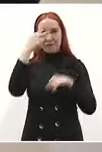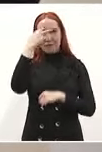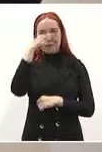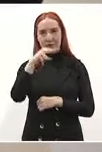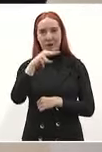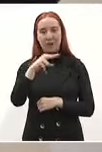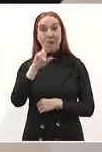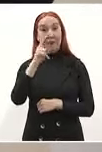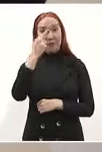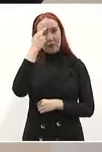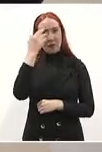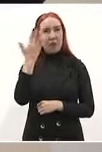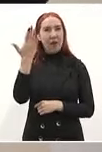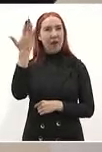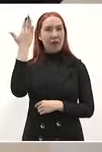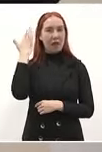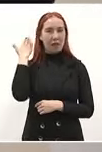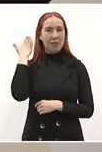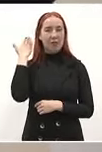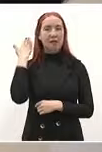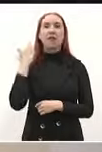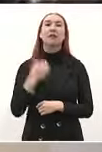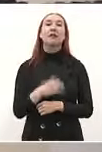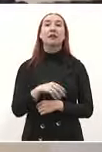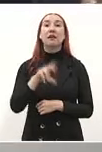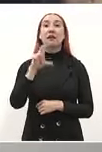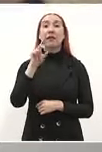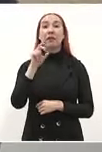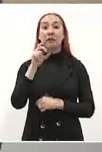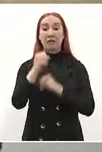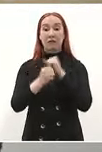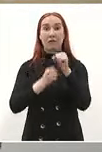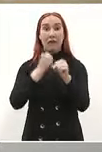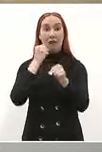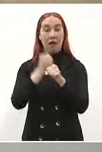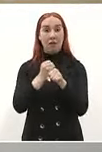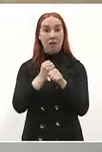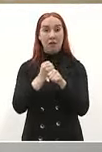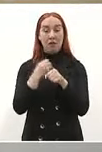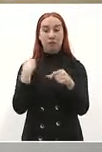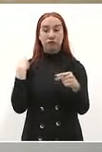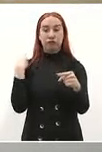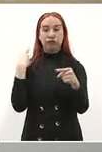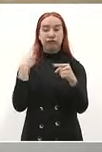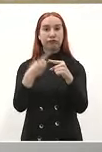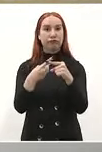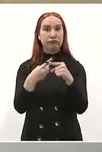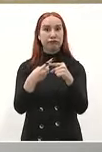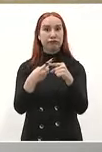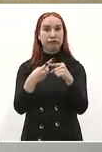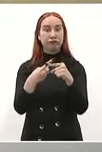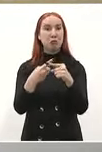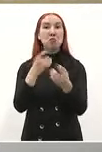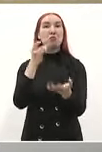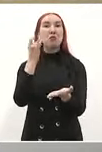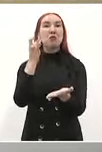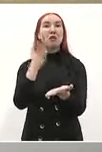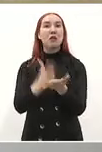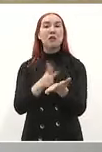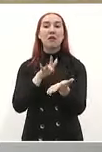gobiernos anteriores 5 sexenios en 30 años habían destinado a los jóvenes